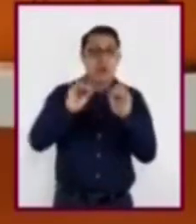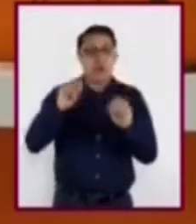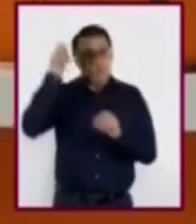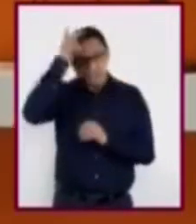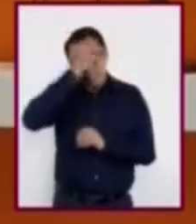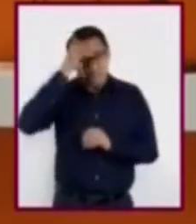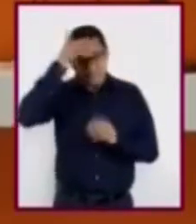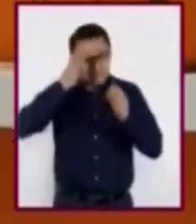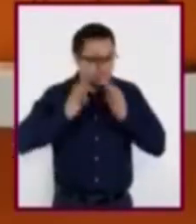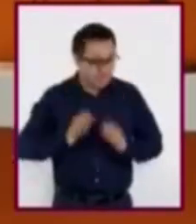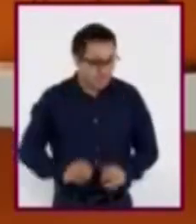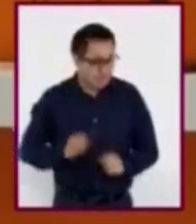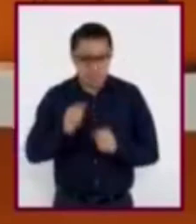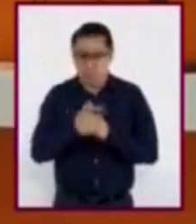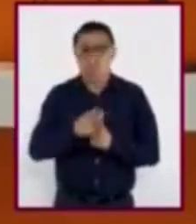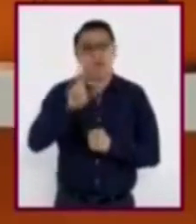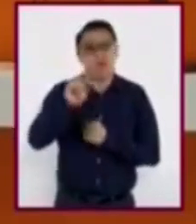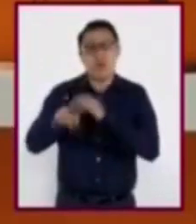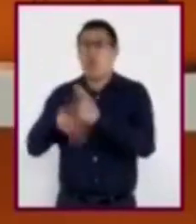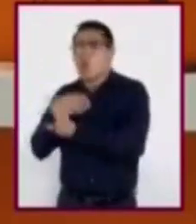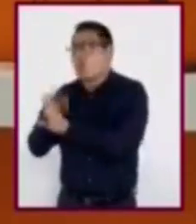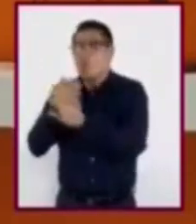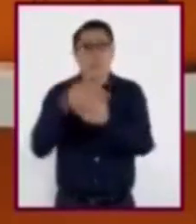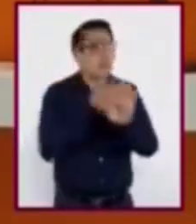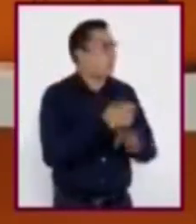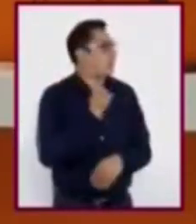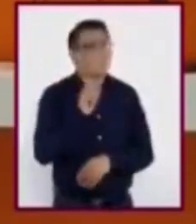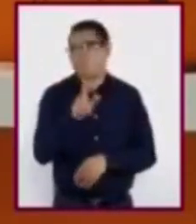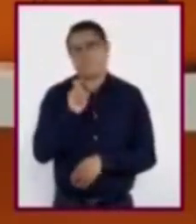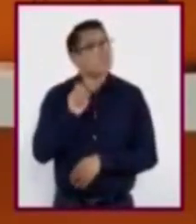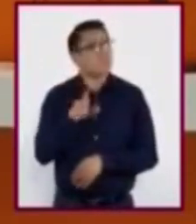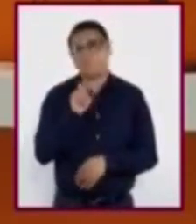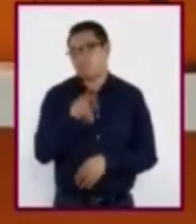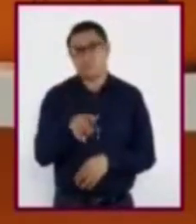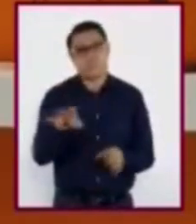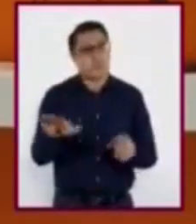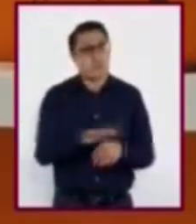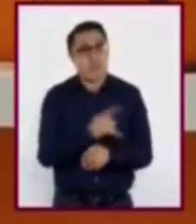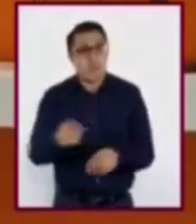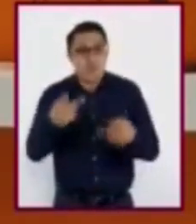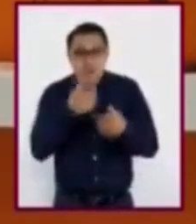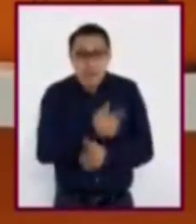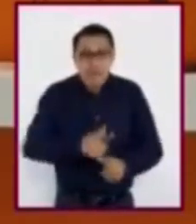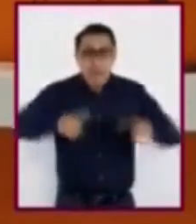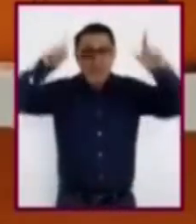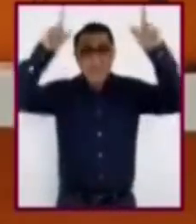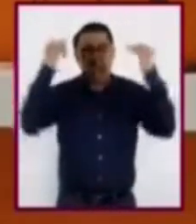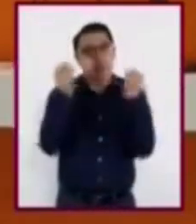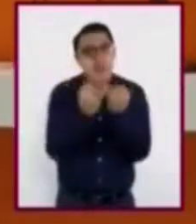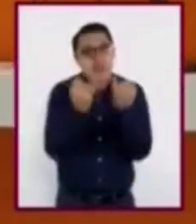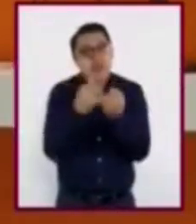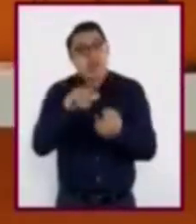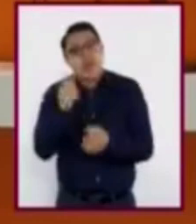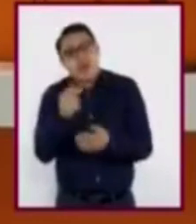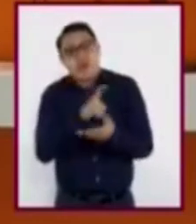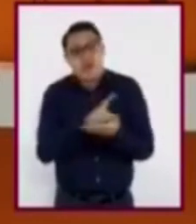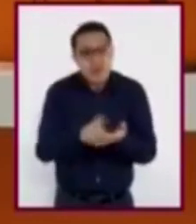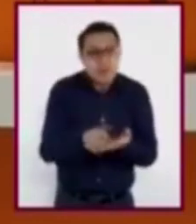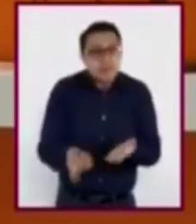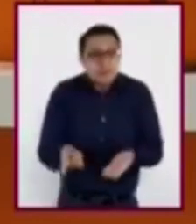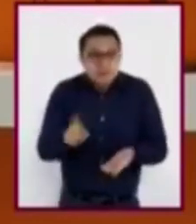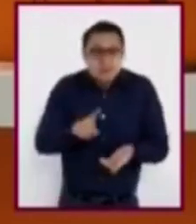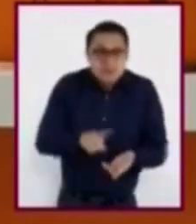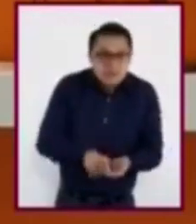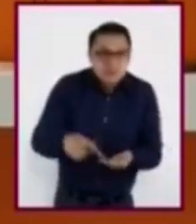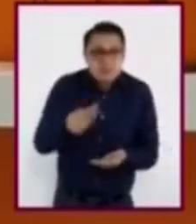psicológica ni la de los demás, dado que la libertad se ejerce al mismo tiempo que otros derechos y dentro de